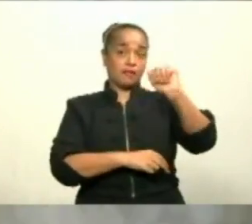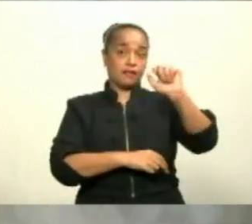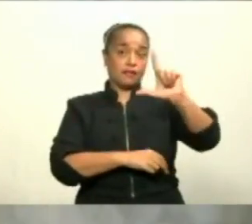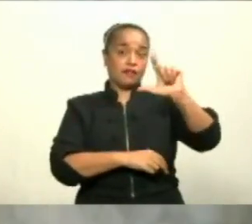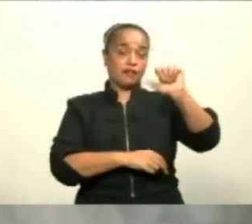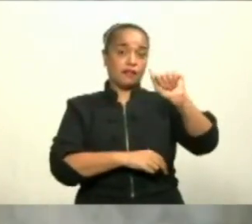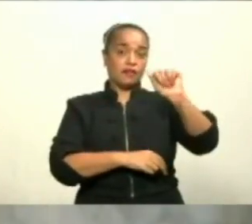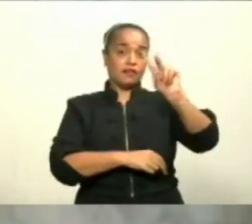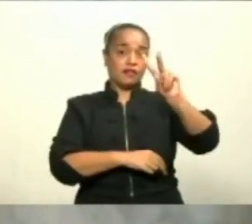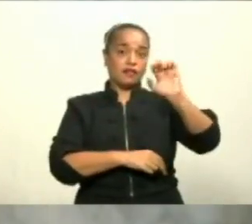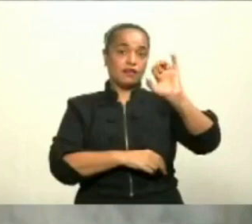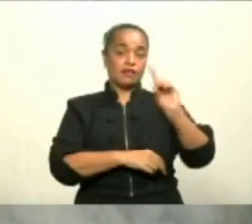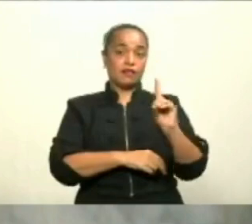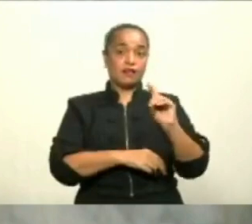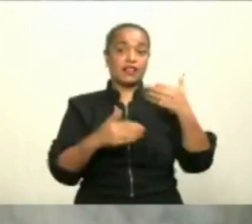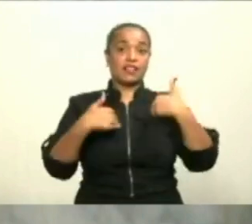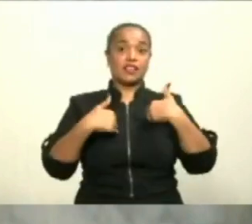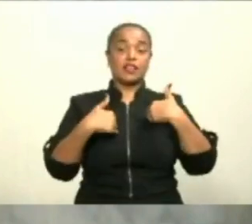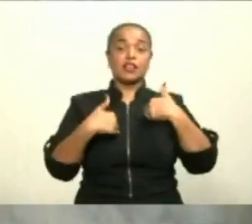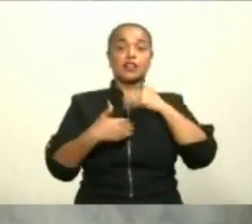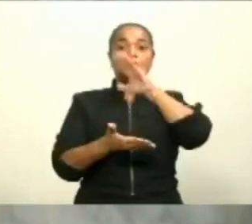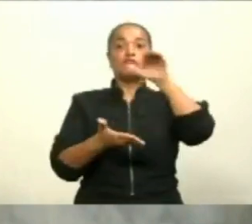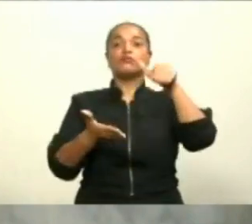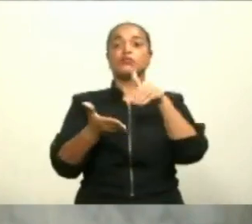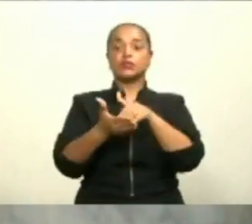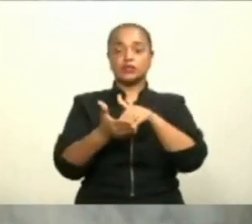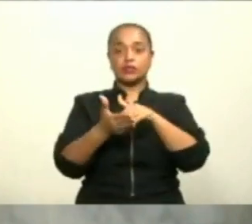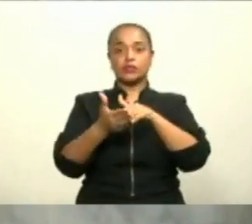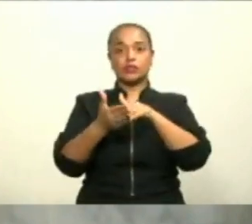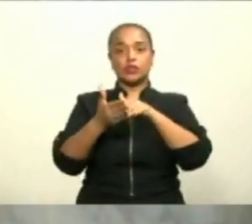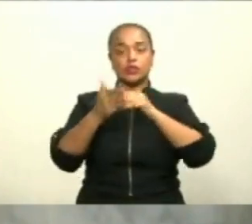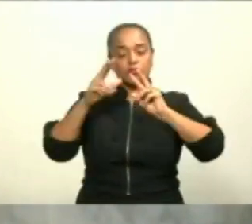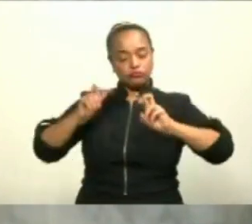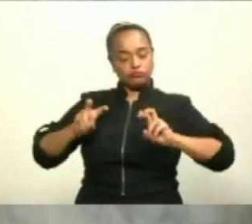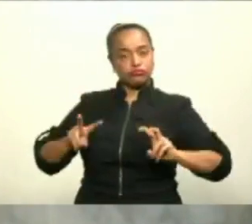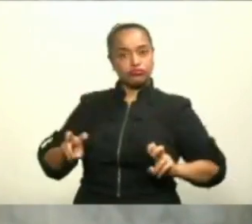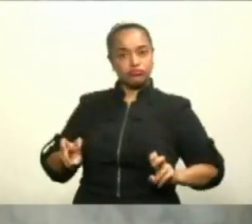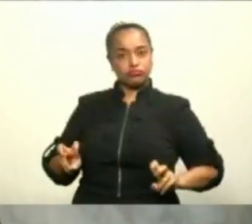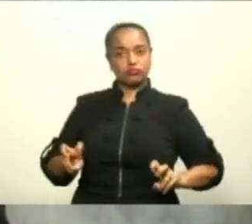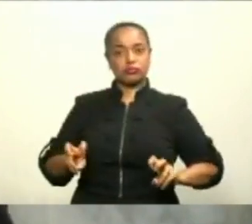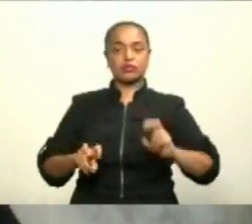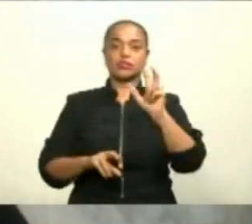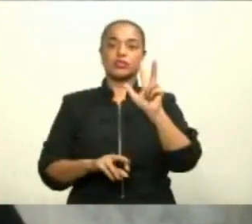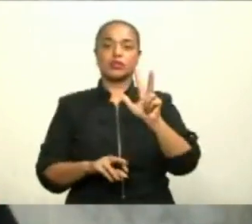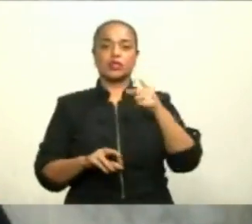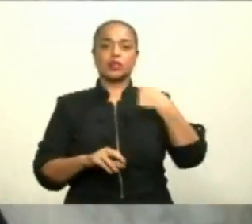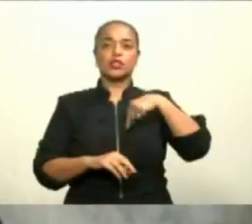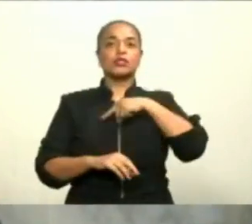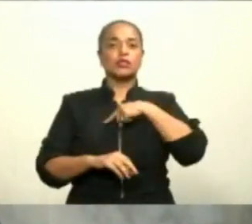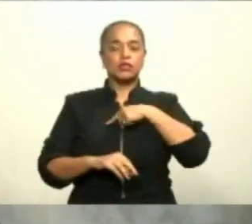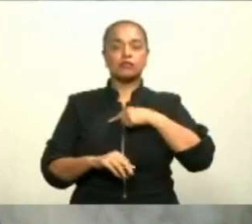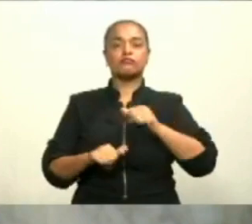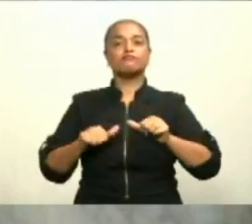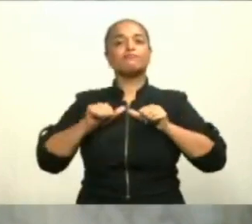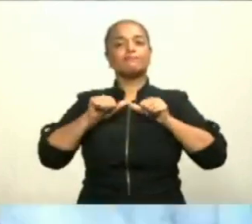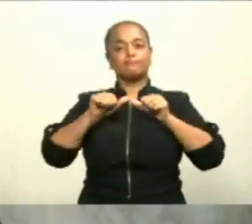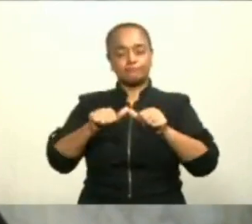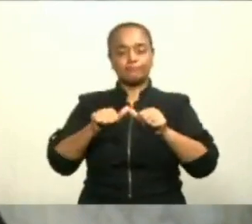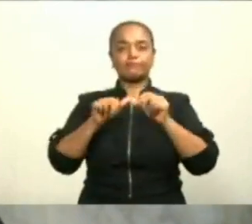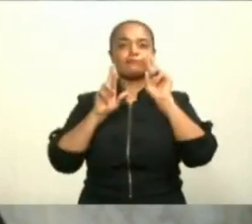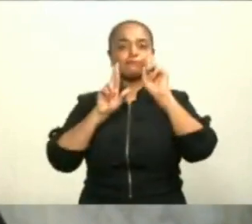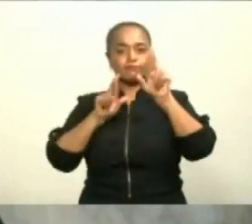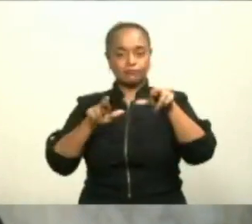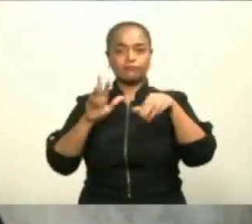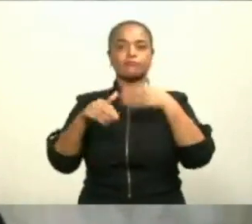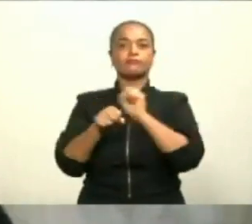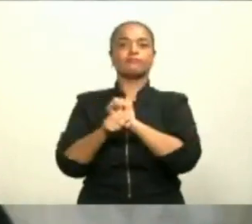Dominicana un centro de estudios de fase 3. En AstraZeneca continuaremos respondiendo a la pandemia